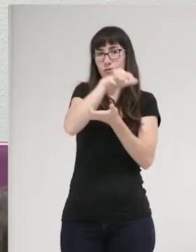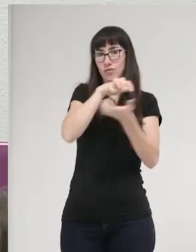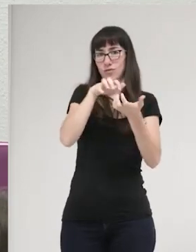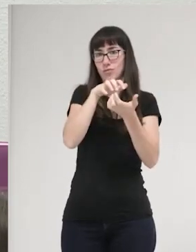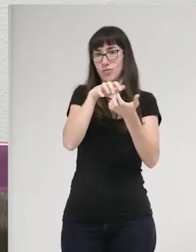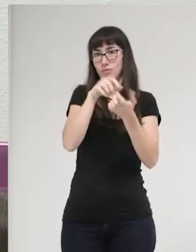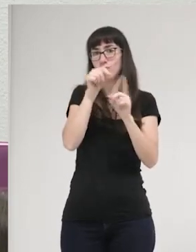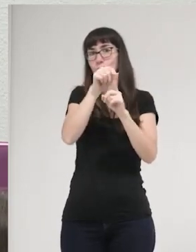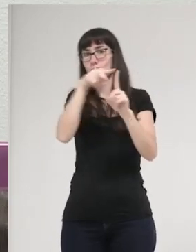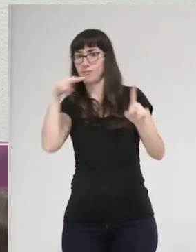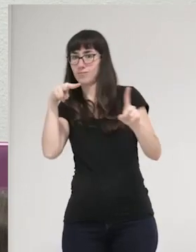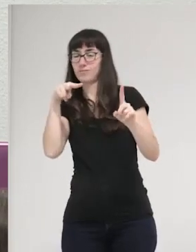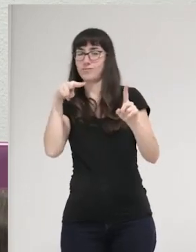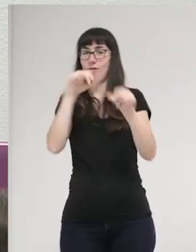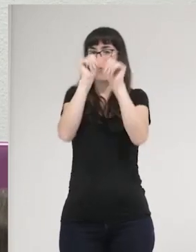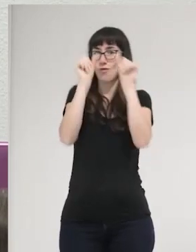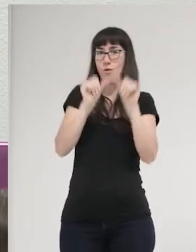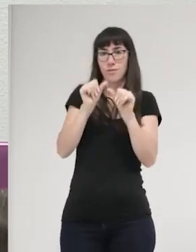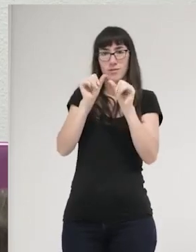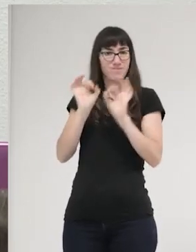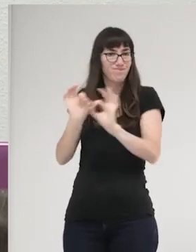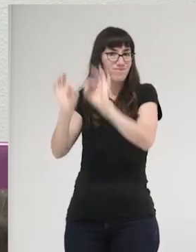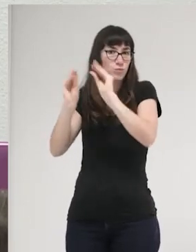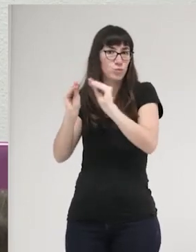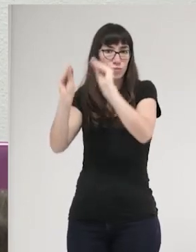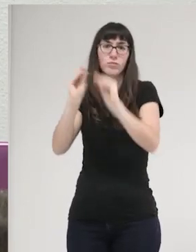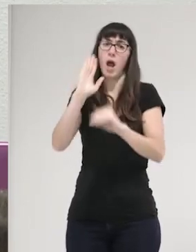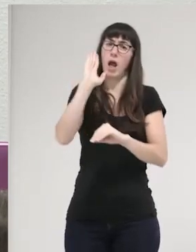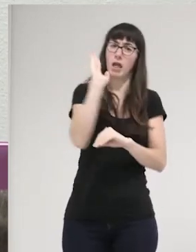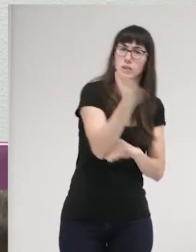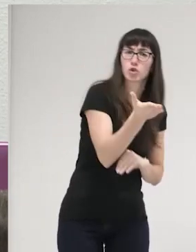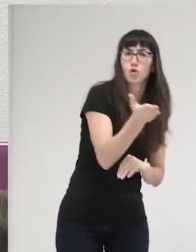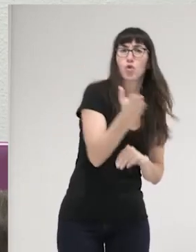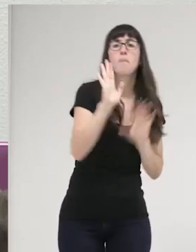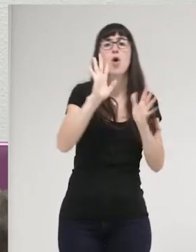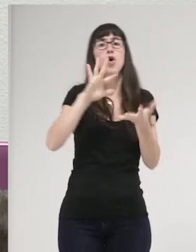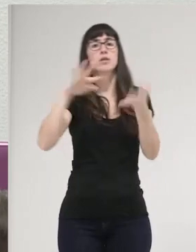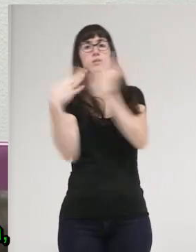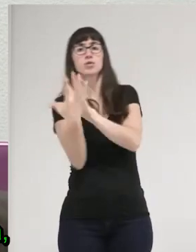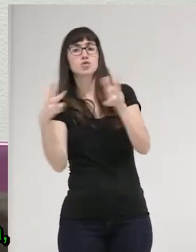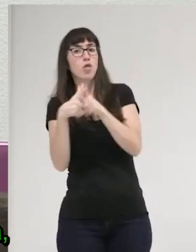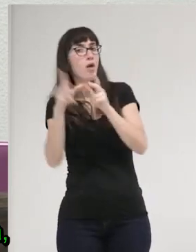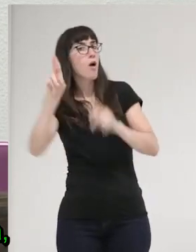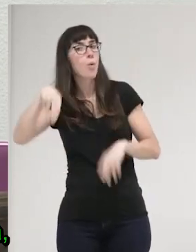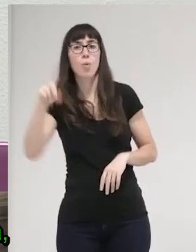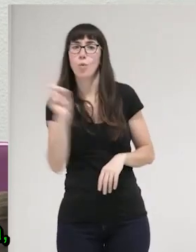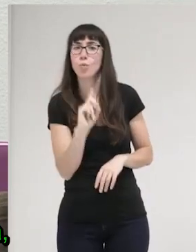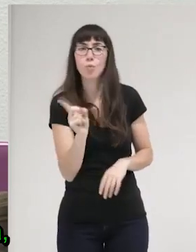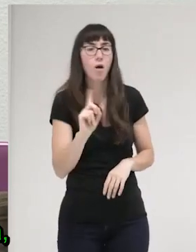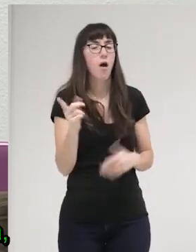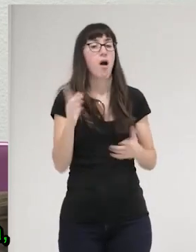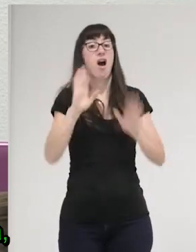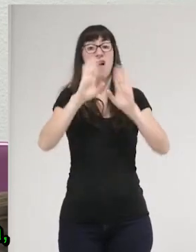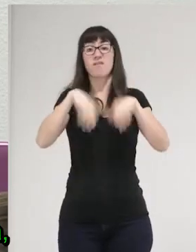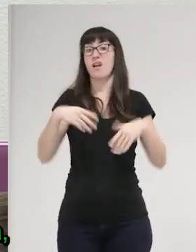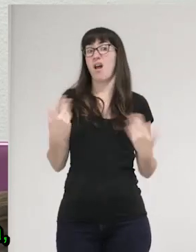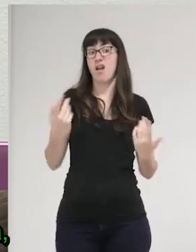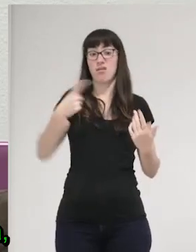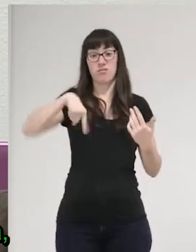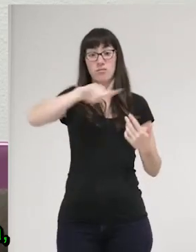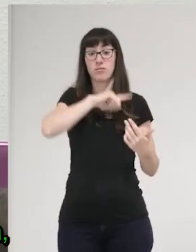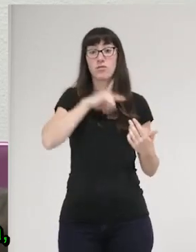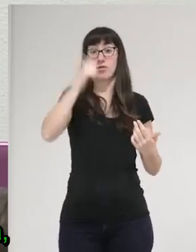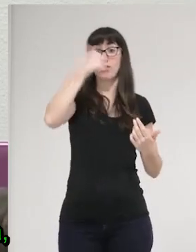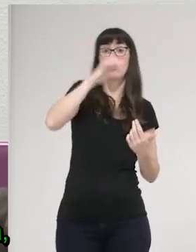la retribución y el castigo, y nunca mediante la mediación o la transformación social. Y eso, muchas veces, nos hace que todas y todos